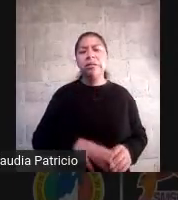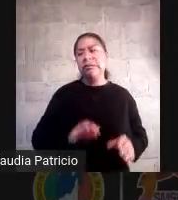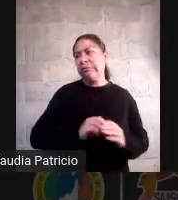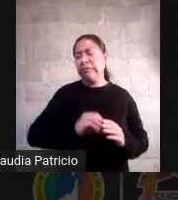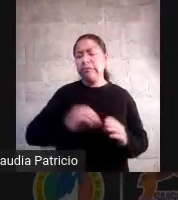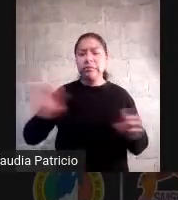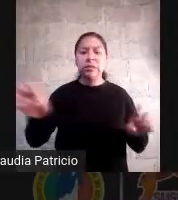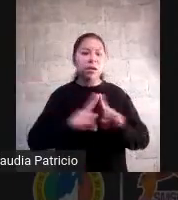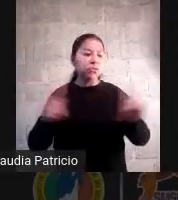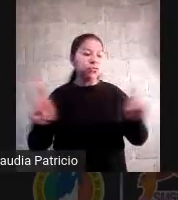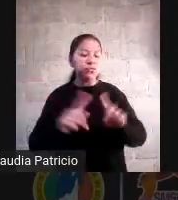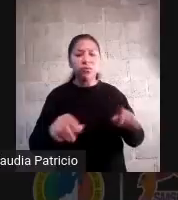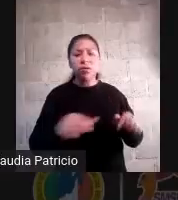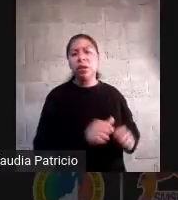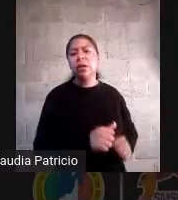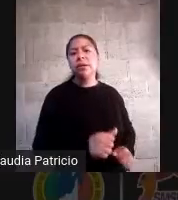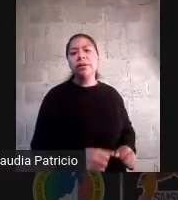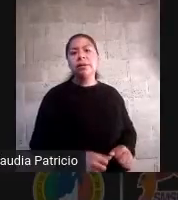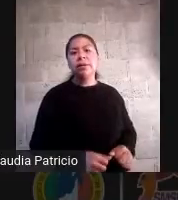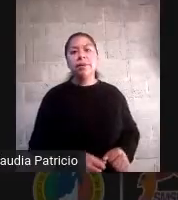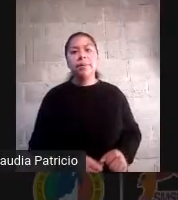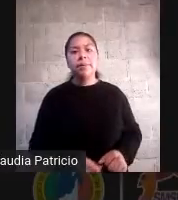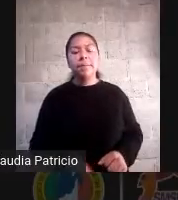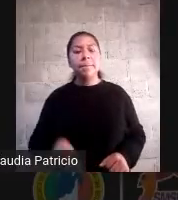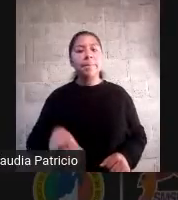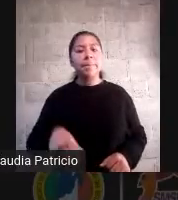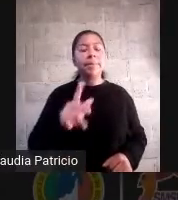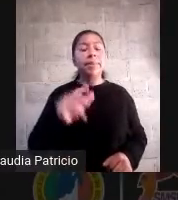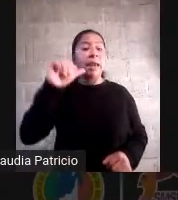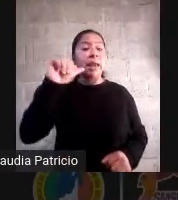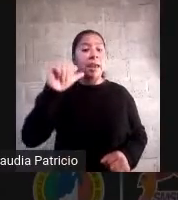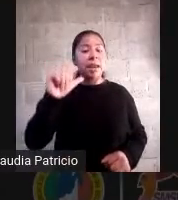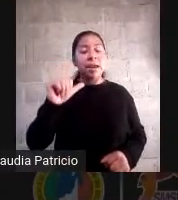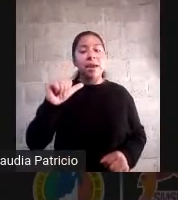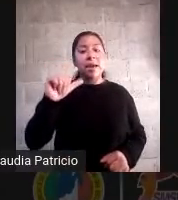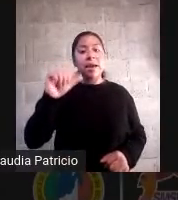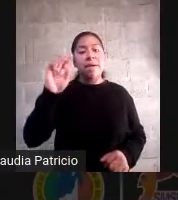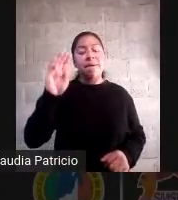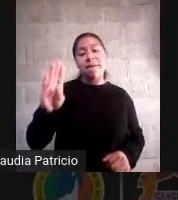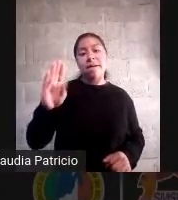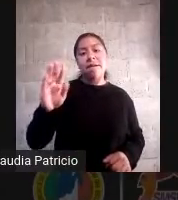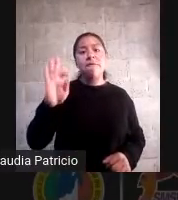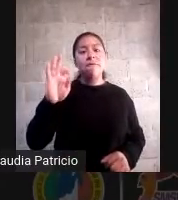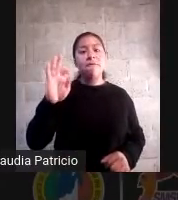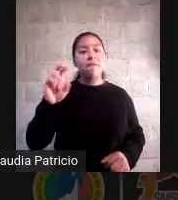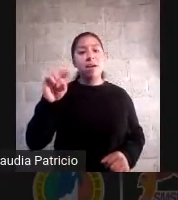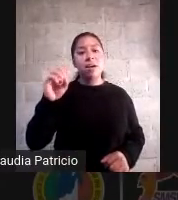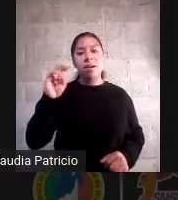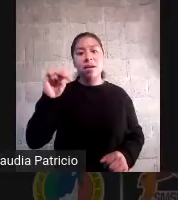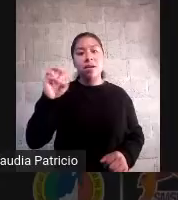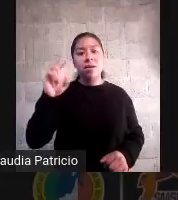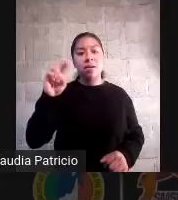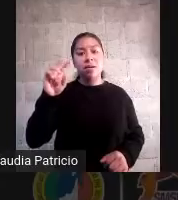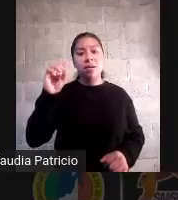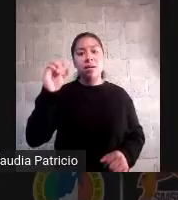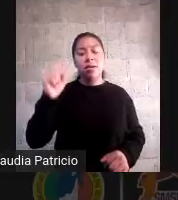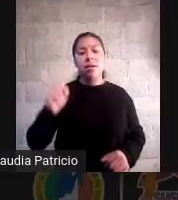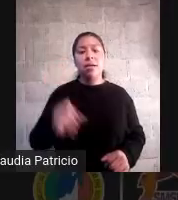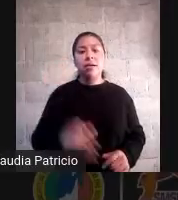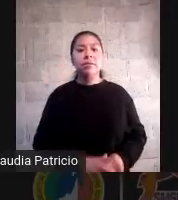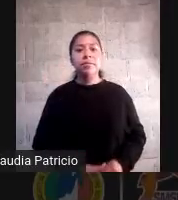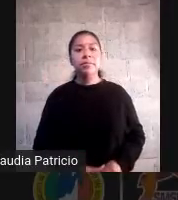del fenómeno es una estrategia didáctica muy demasiado vaya